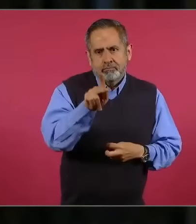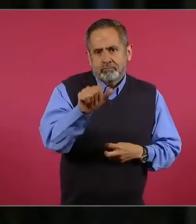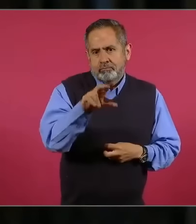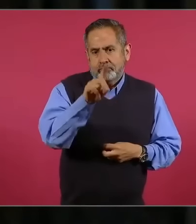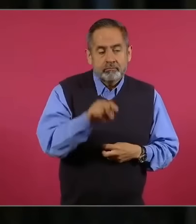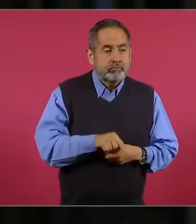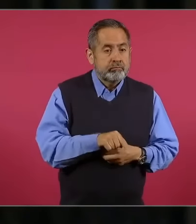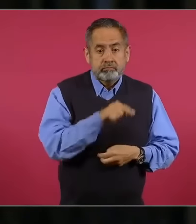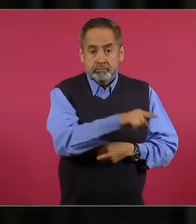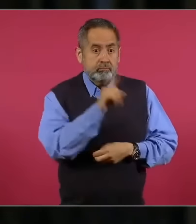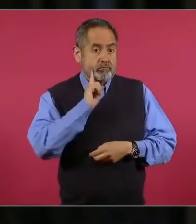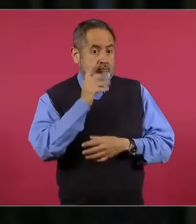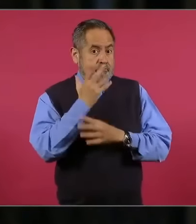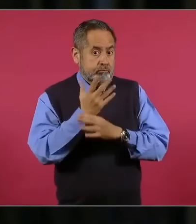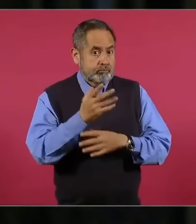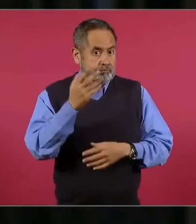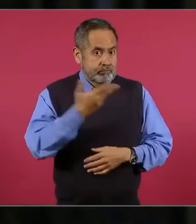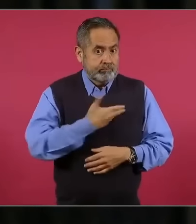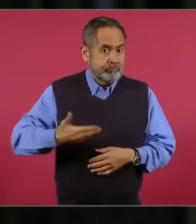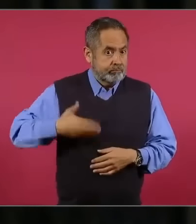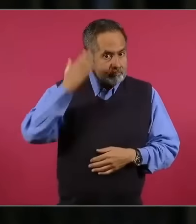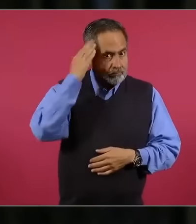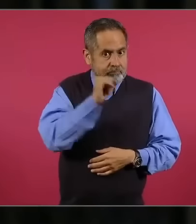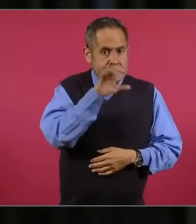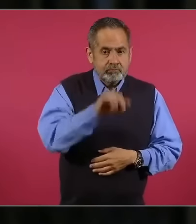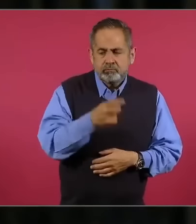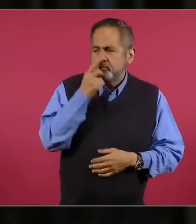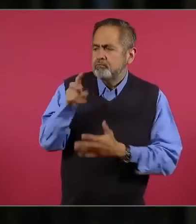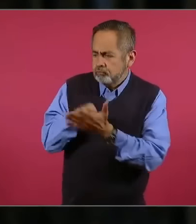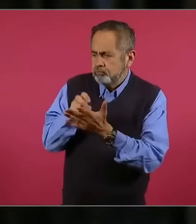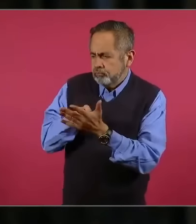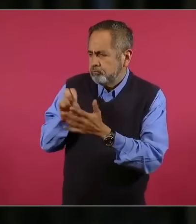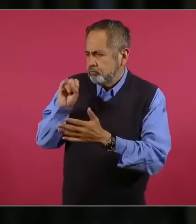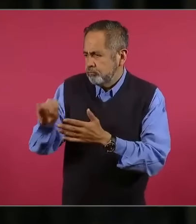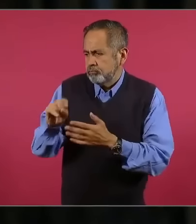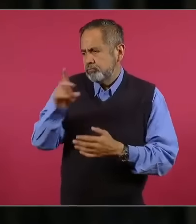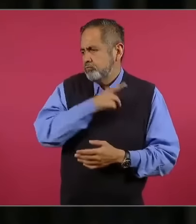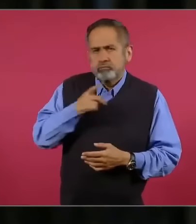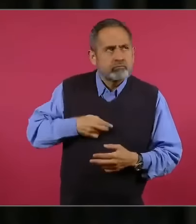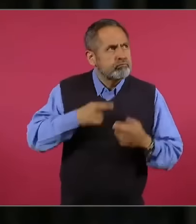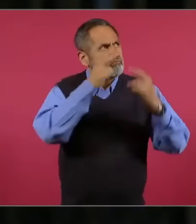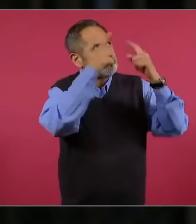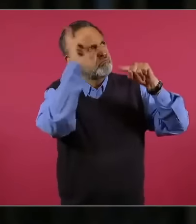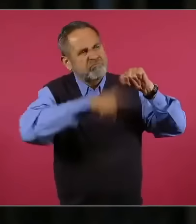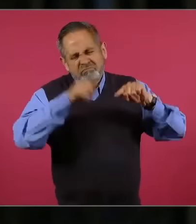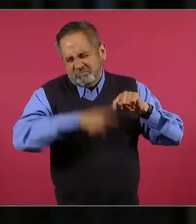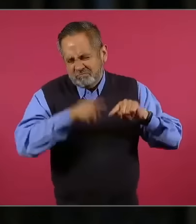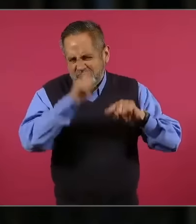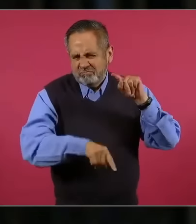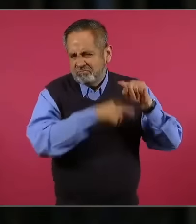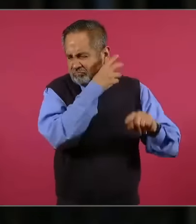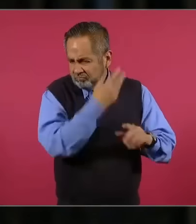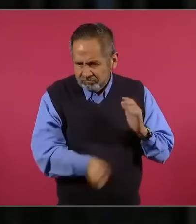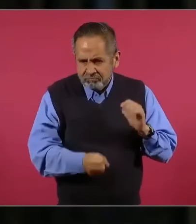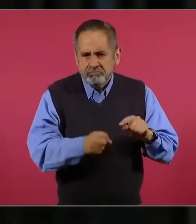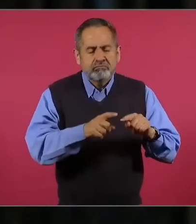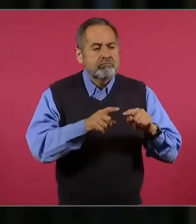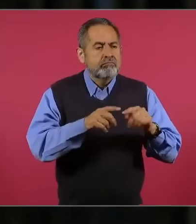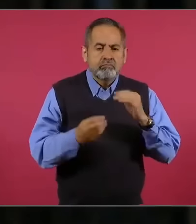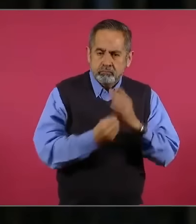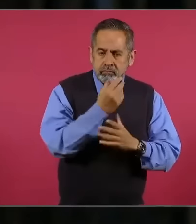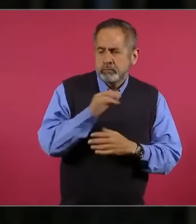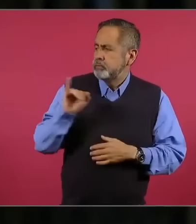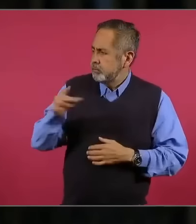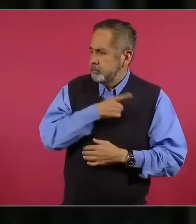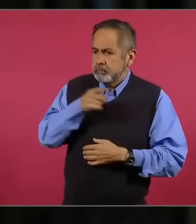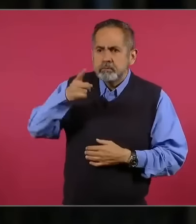debe haber una reforma, pero que no signifique demoler al Poder Judicial. Habla de que se debe aplicar carrera